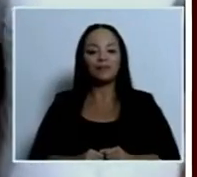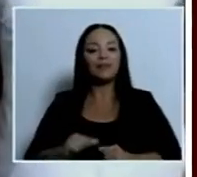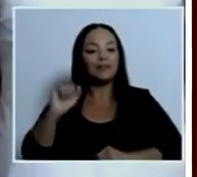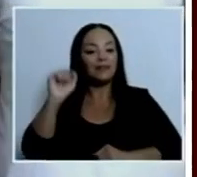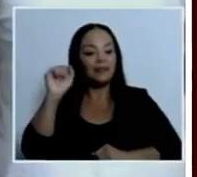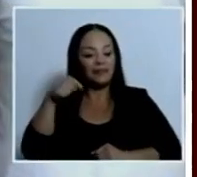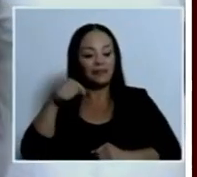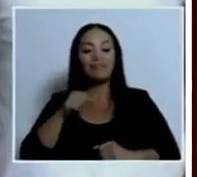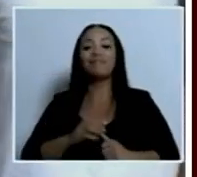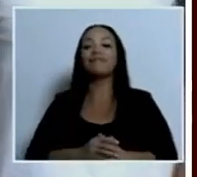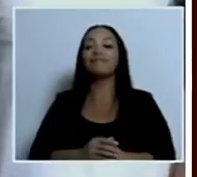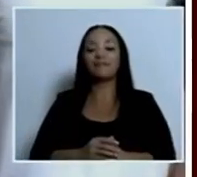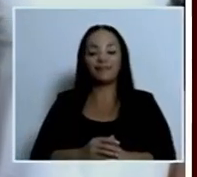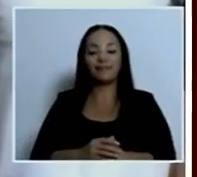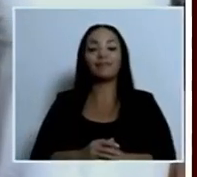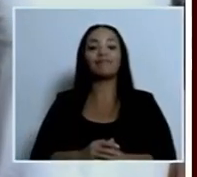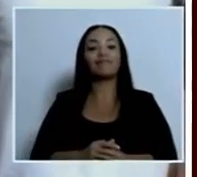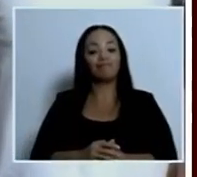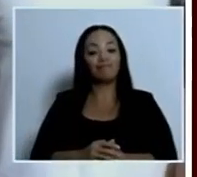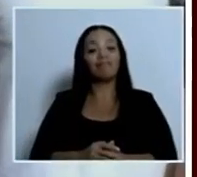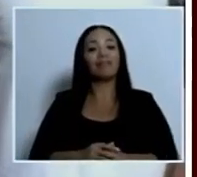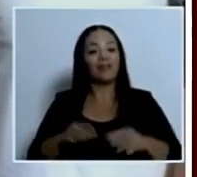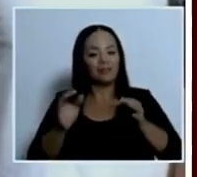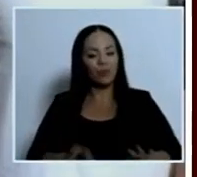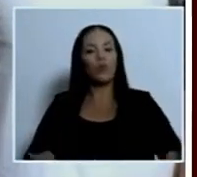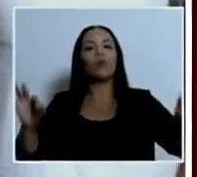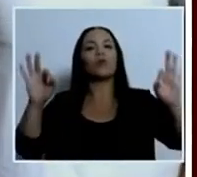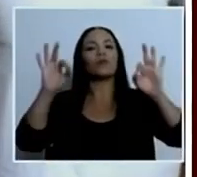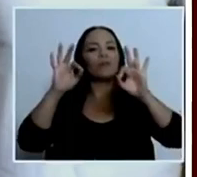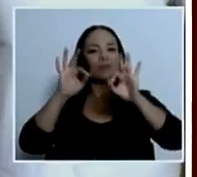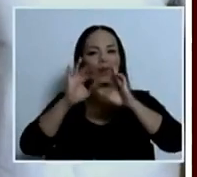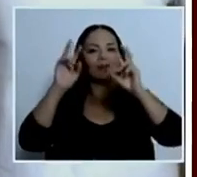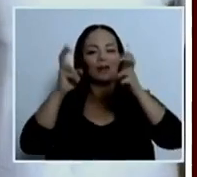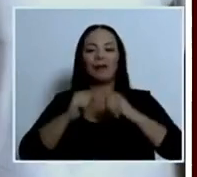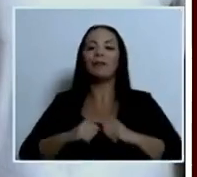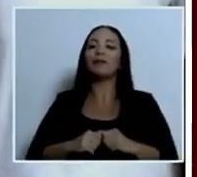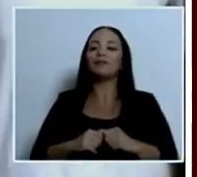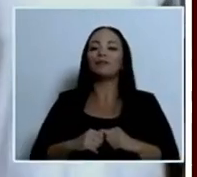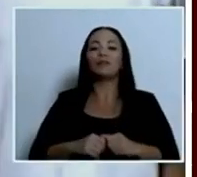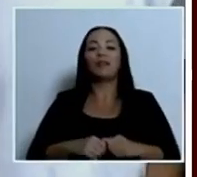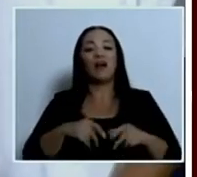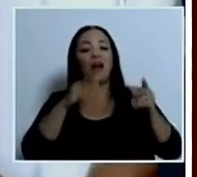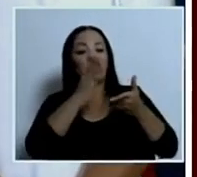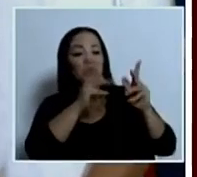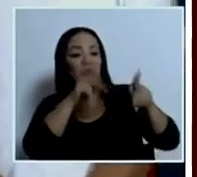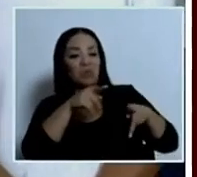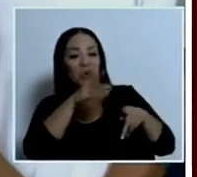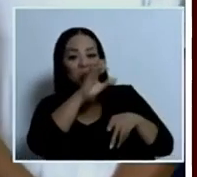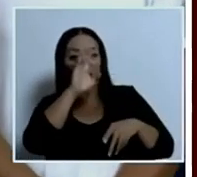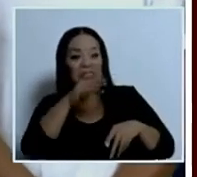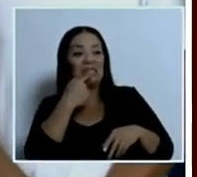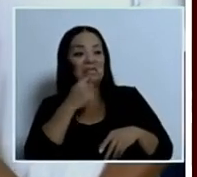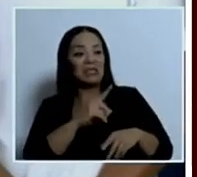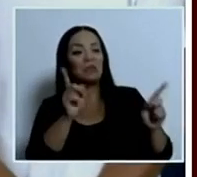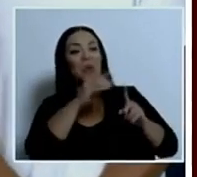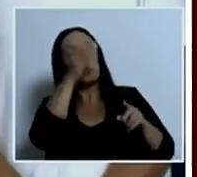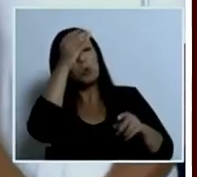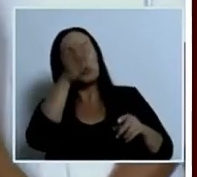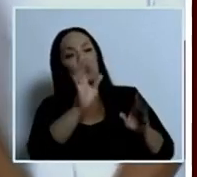la Magdalena no está para tafetanes, costarricenses, y hay gente que dice, no, es que la cultura, no, la cultura es muy importante,